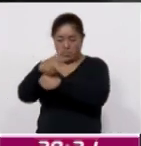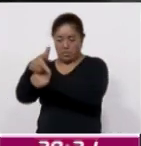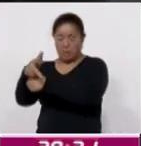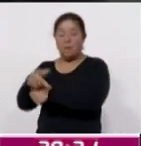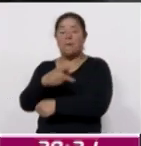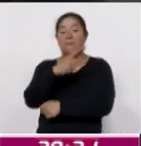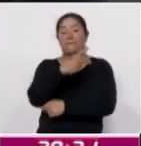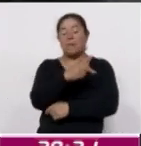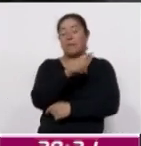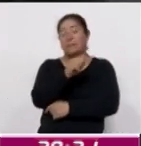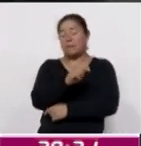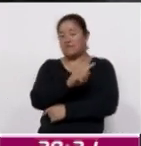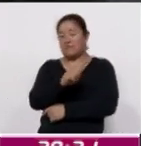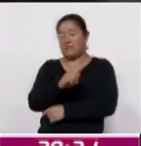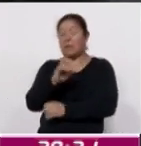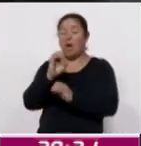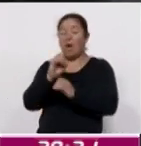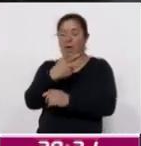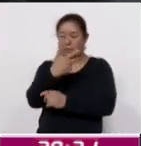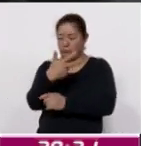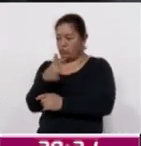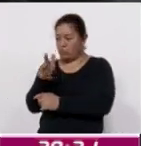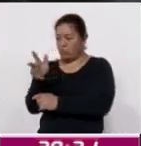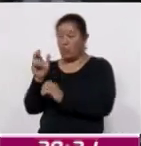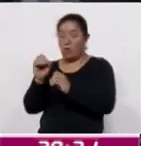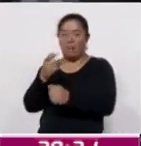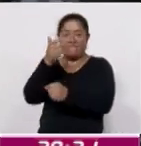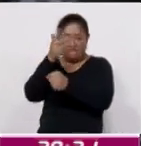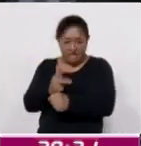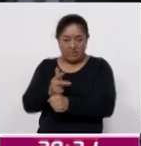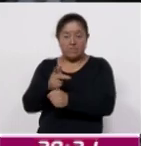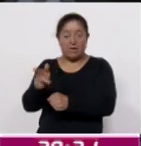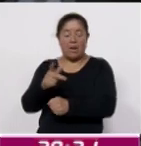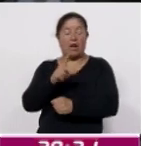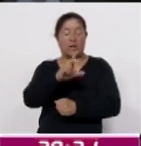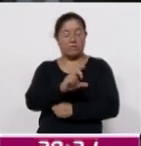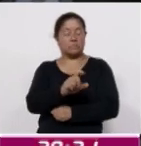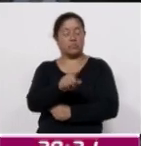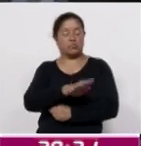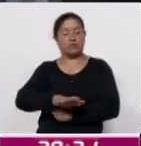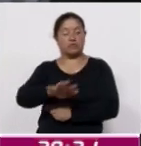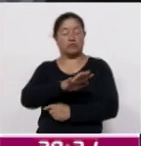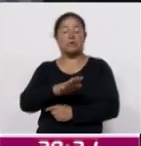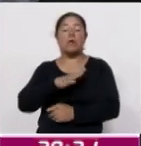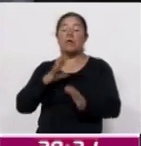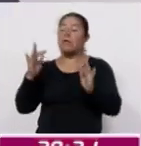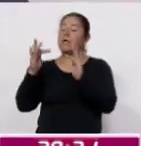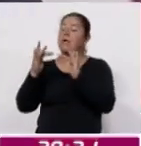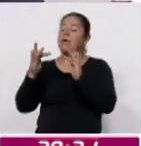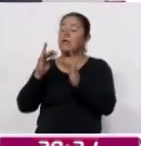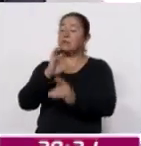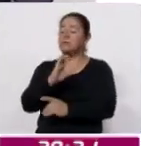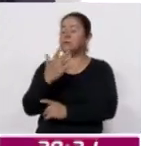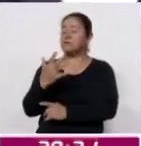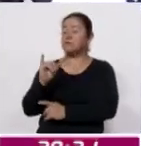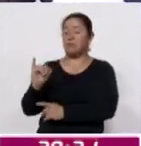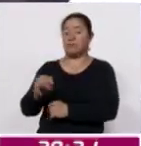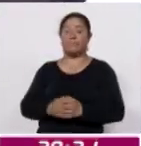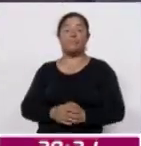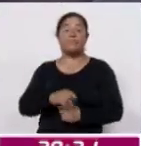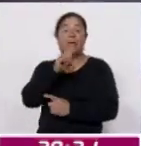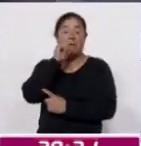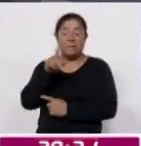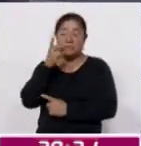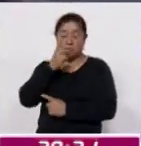PTZ y fijas, lo que suma un total de 33 cámaras, además de las interconectadas con el C5I. También informó